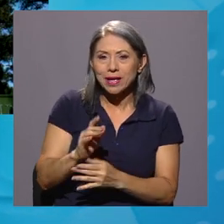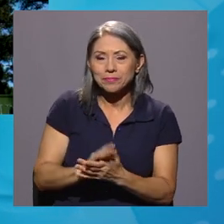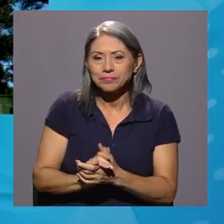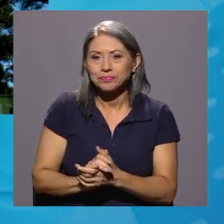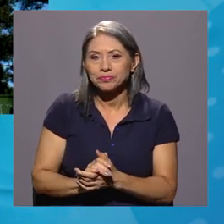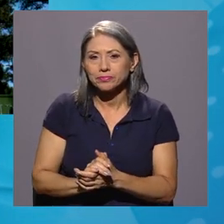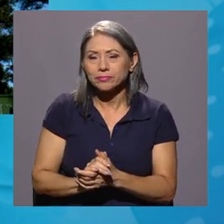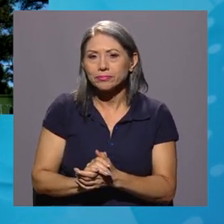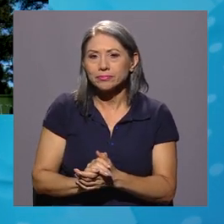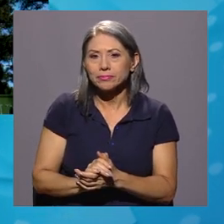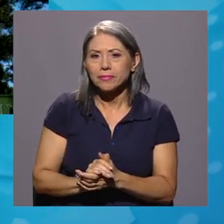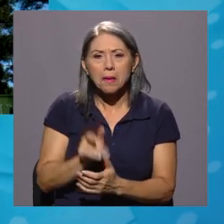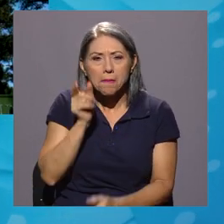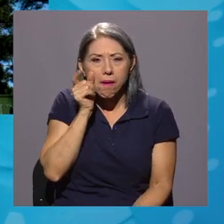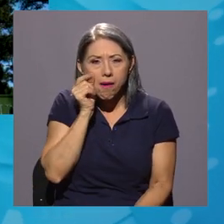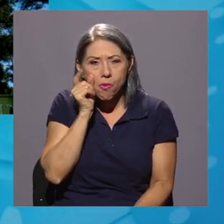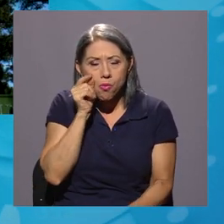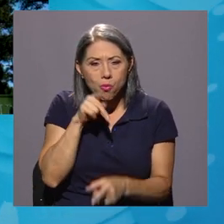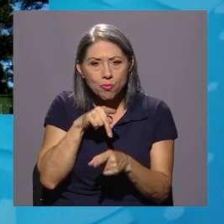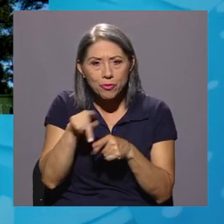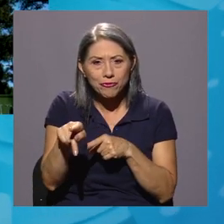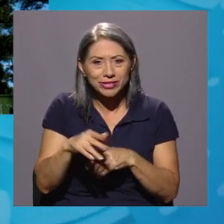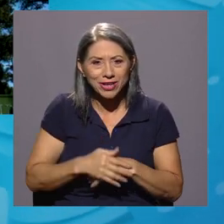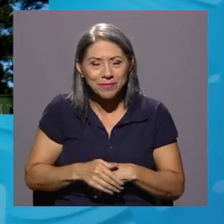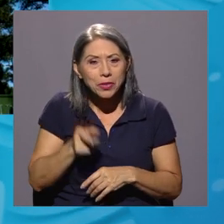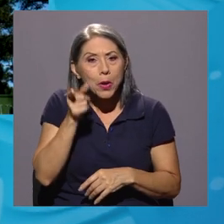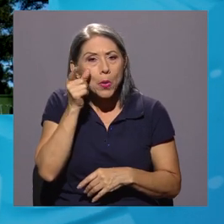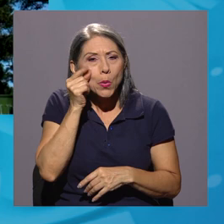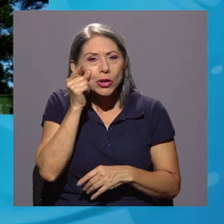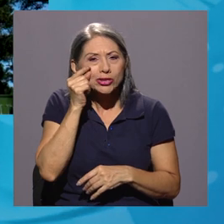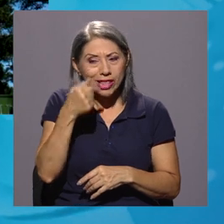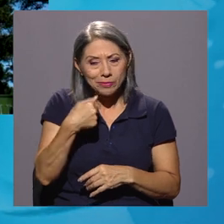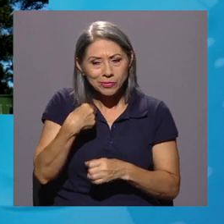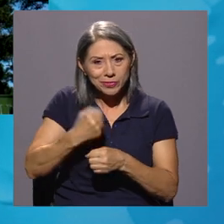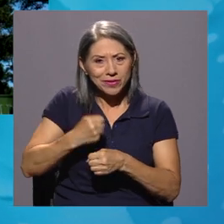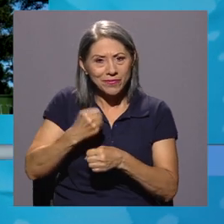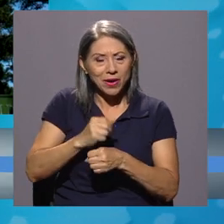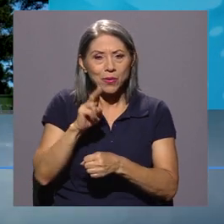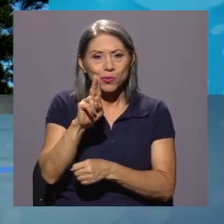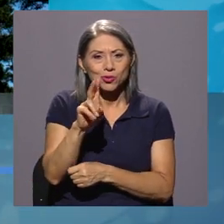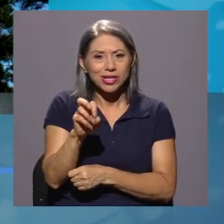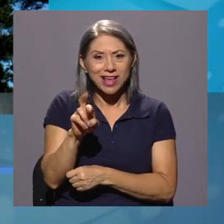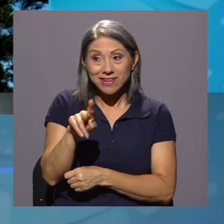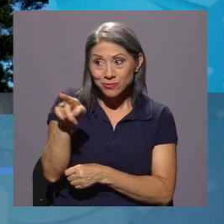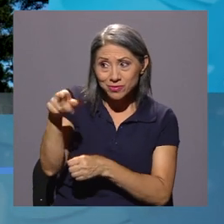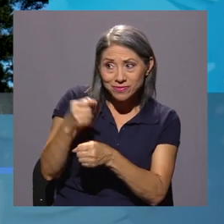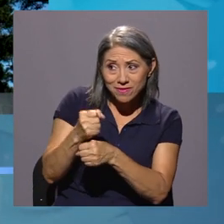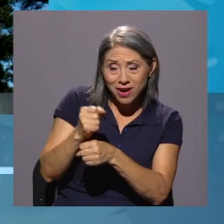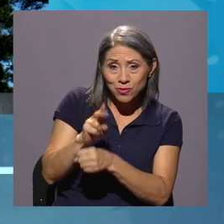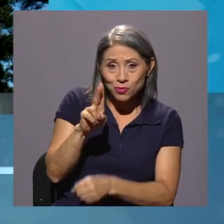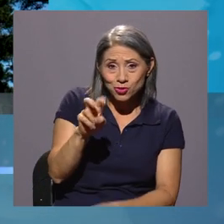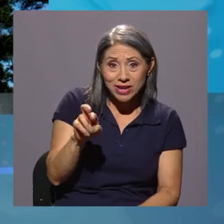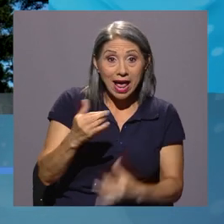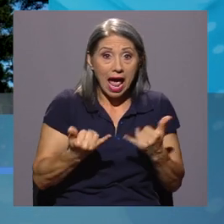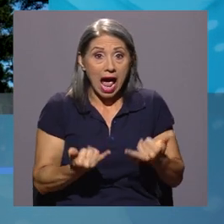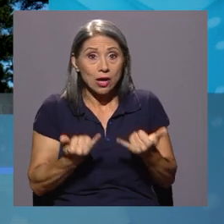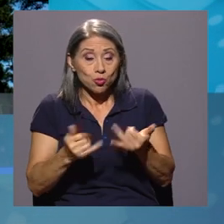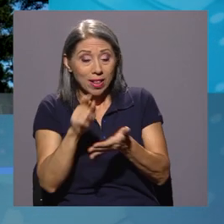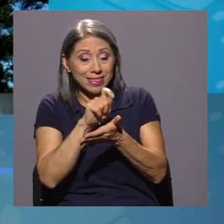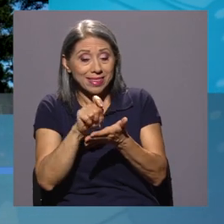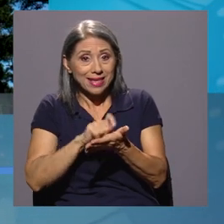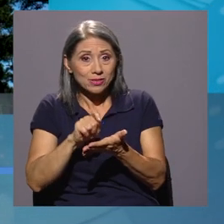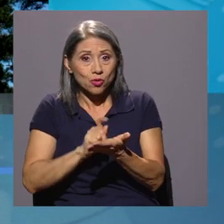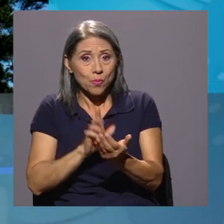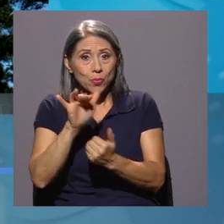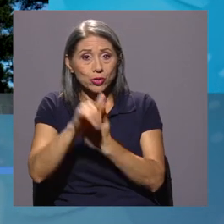por curiosidad profesional y por curiosidad como funcionaria de la UCR también. El actual texto del